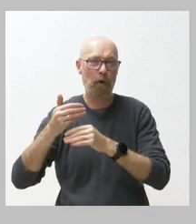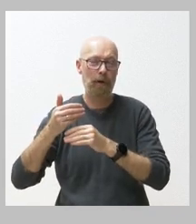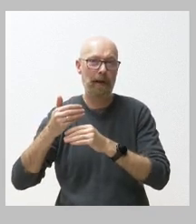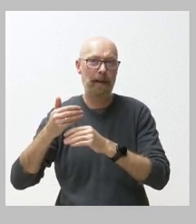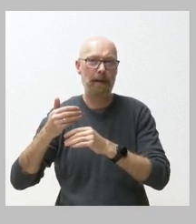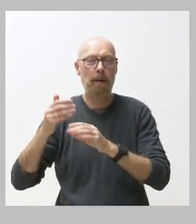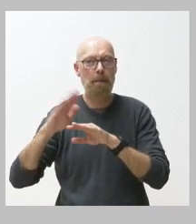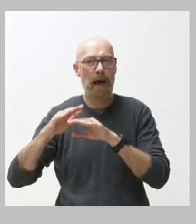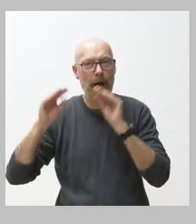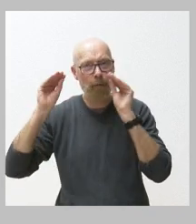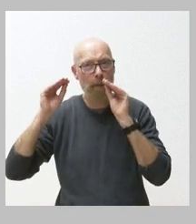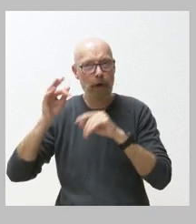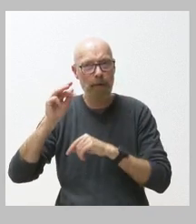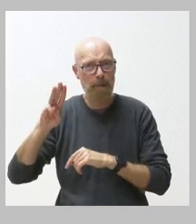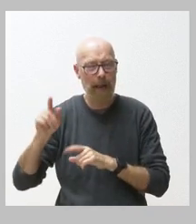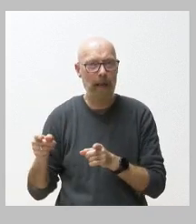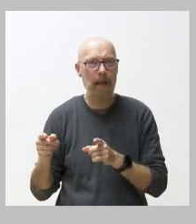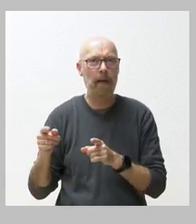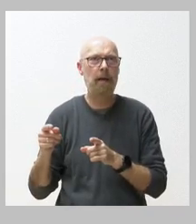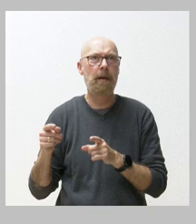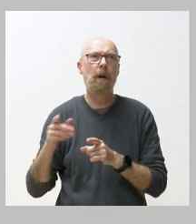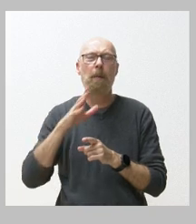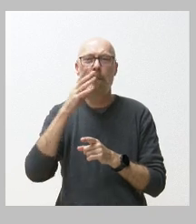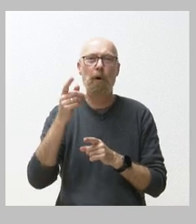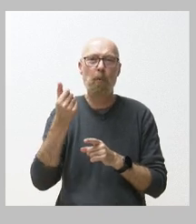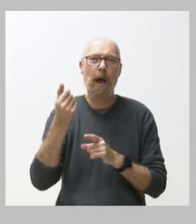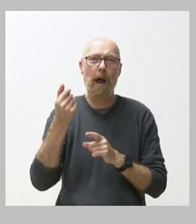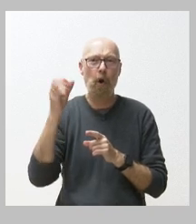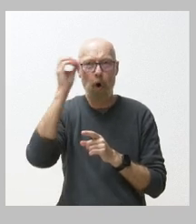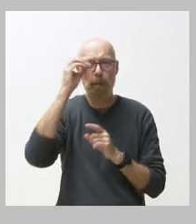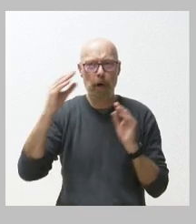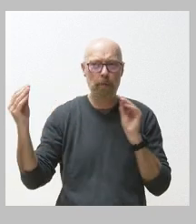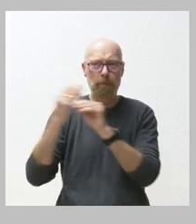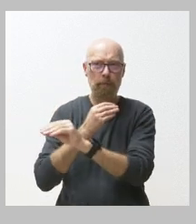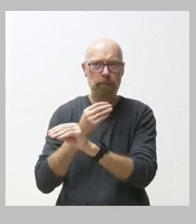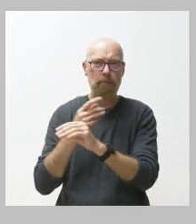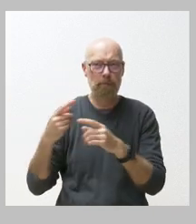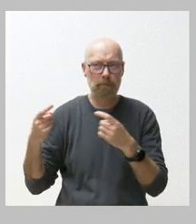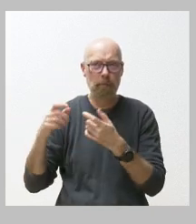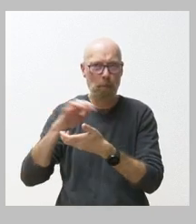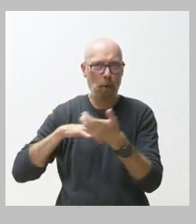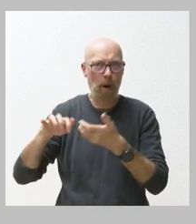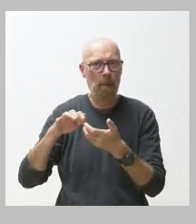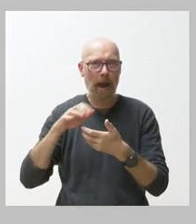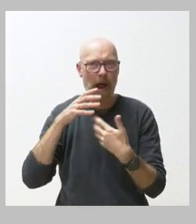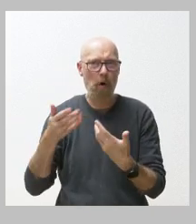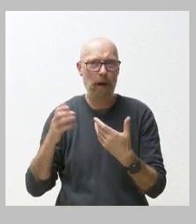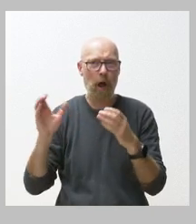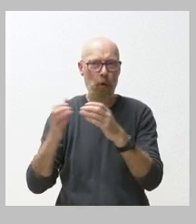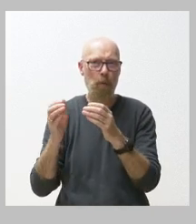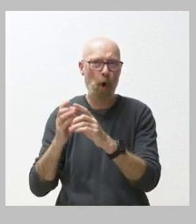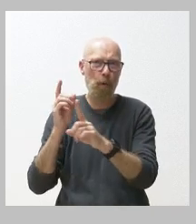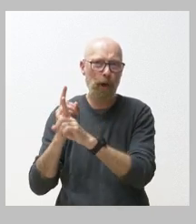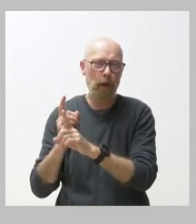formación profesional dada la disparidad de posturas y conflicto que se está viviendo estos días entre los grupos de la oposición